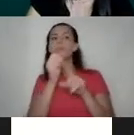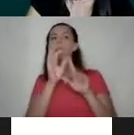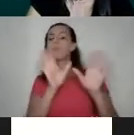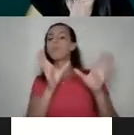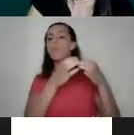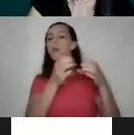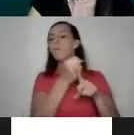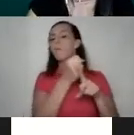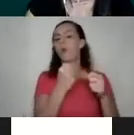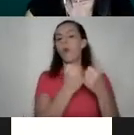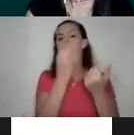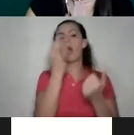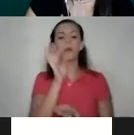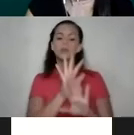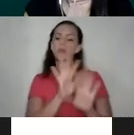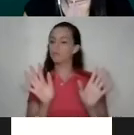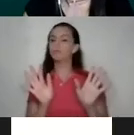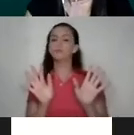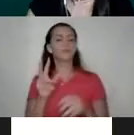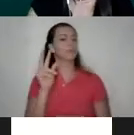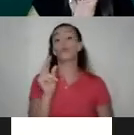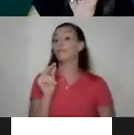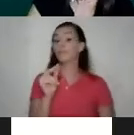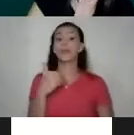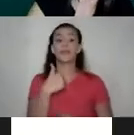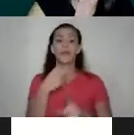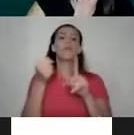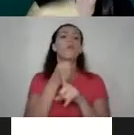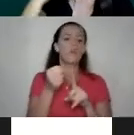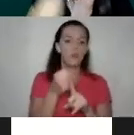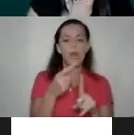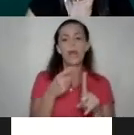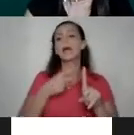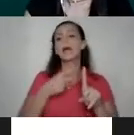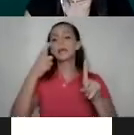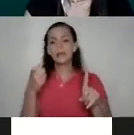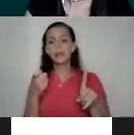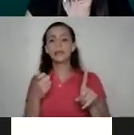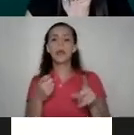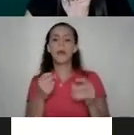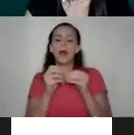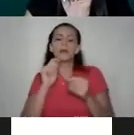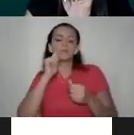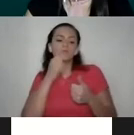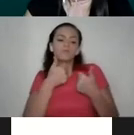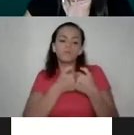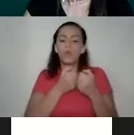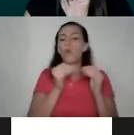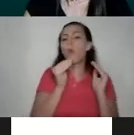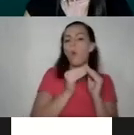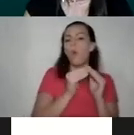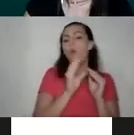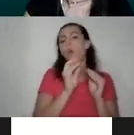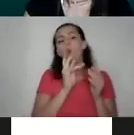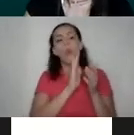violencia contra las mujeres. Y no, tenemos violencia desde el espacio más íntimo, que es en el hogar, con la pareja, o